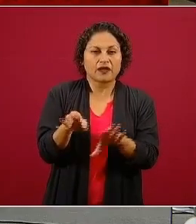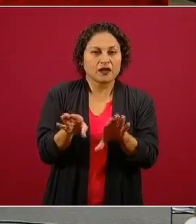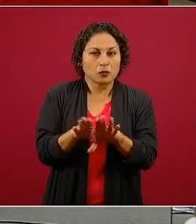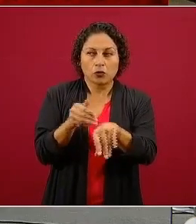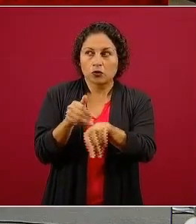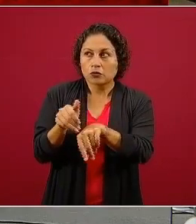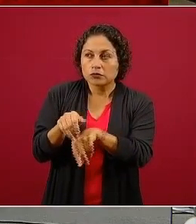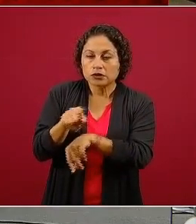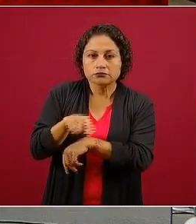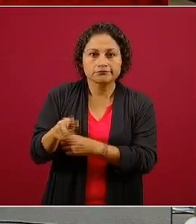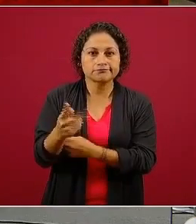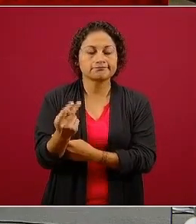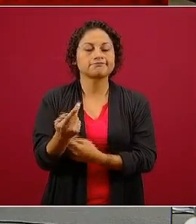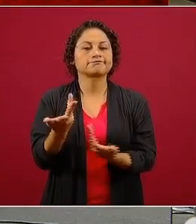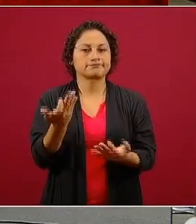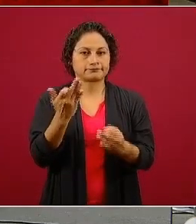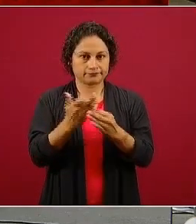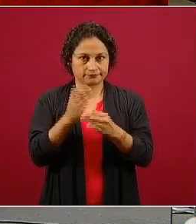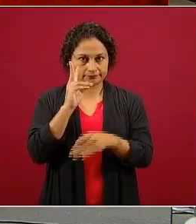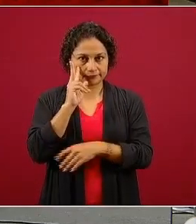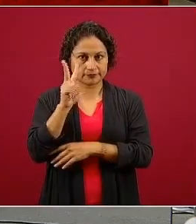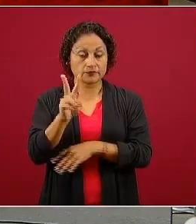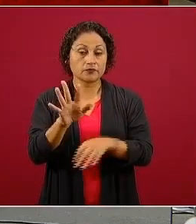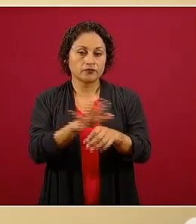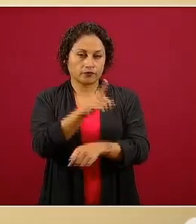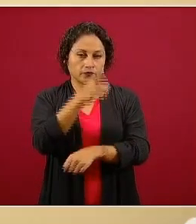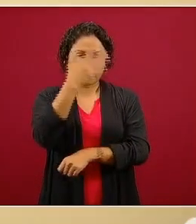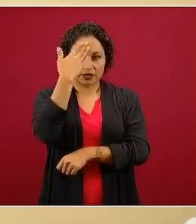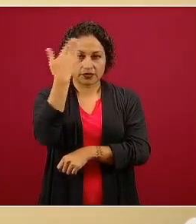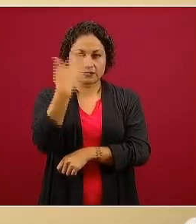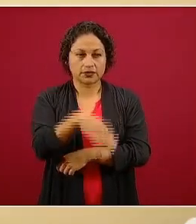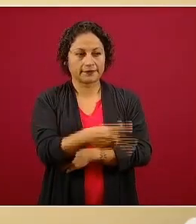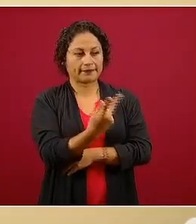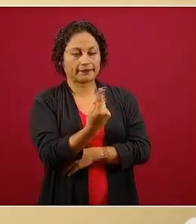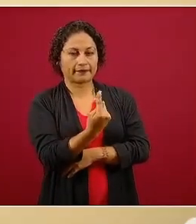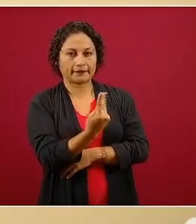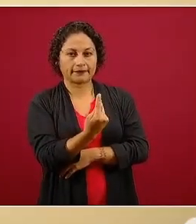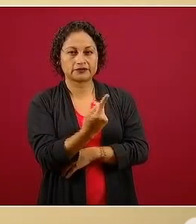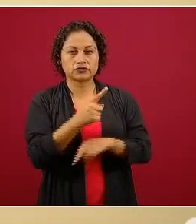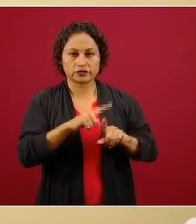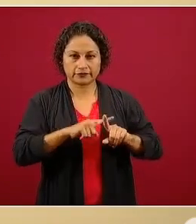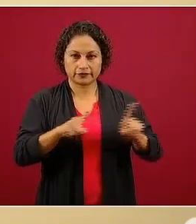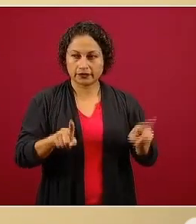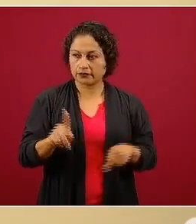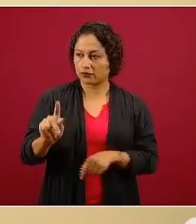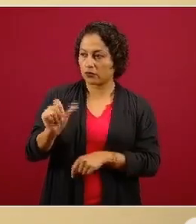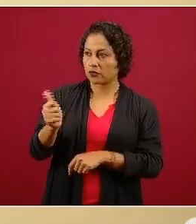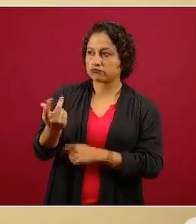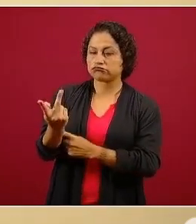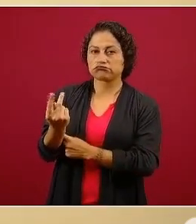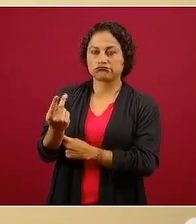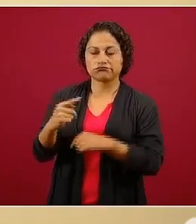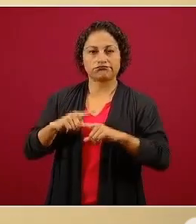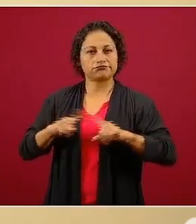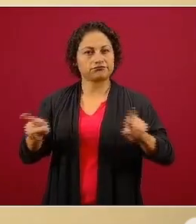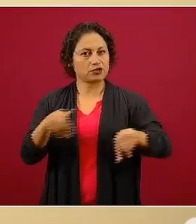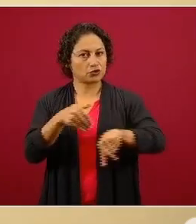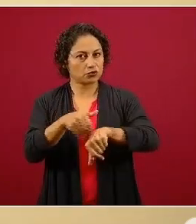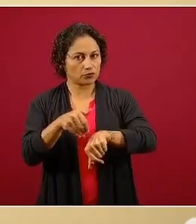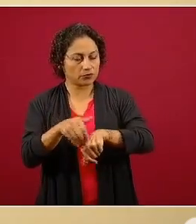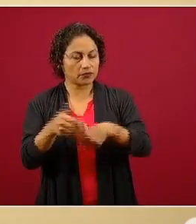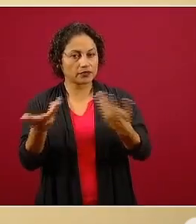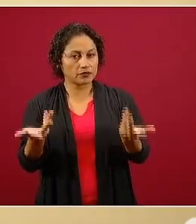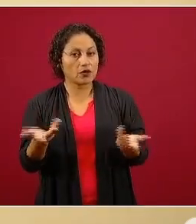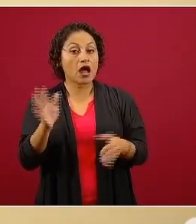porque en algunas televisiones se sintoniza de manera automática y en otras hay que usar